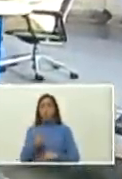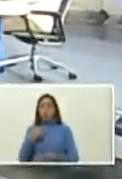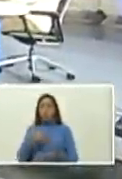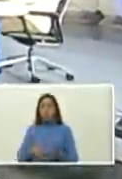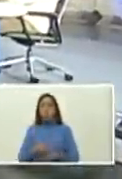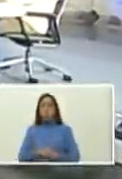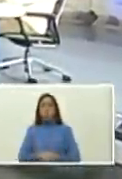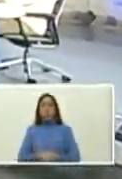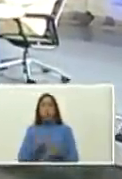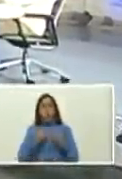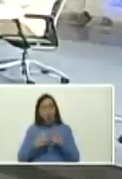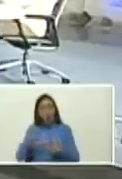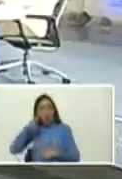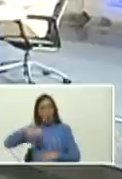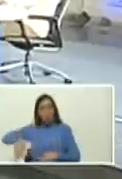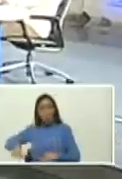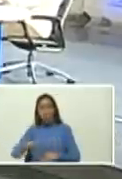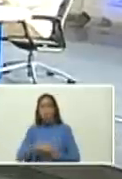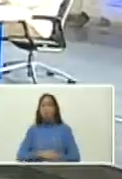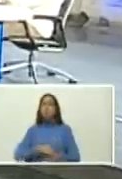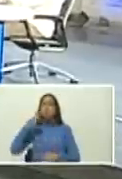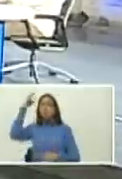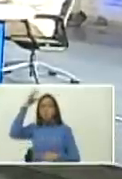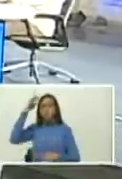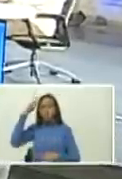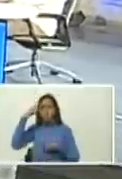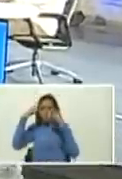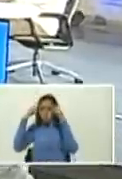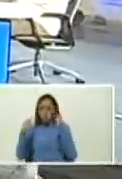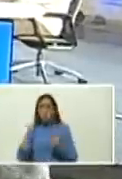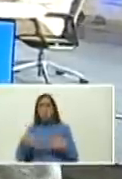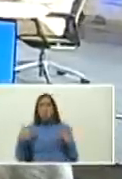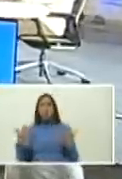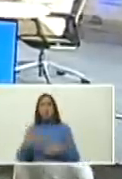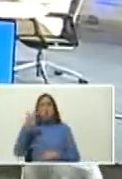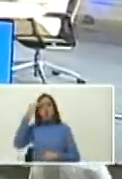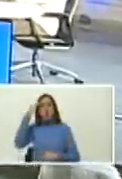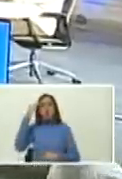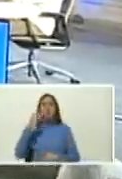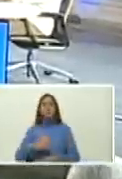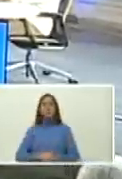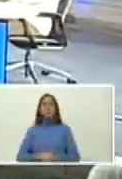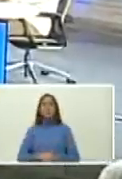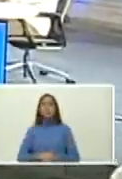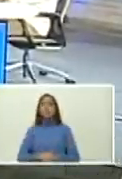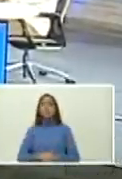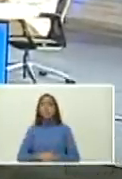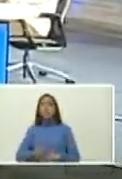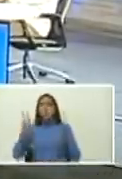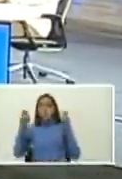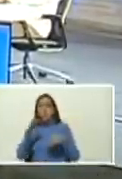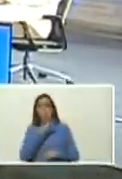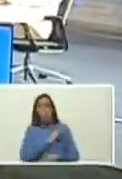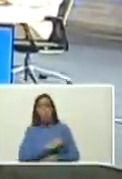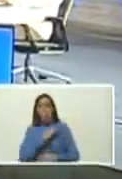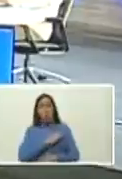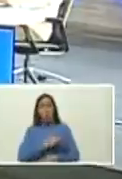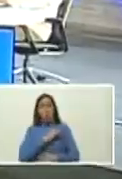libre pueblo culto pueblo culto pueblo libre la única forma una nueva civilización